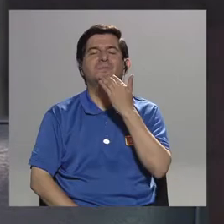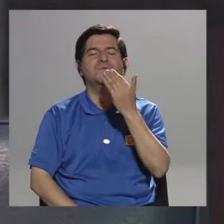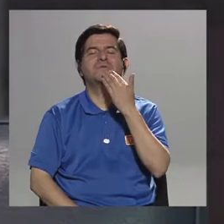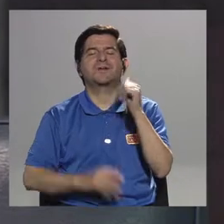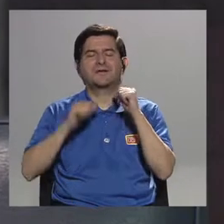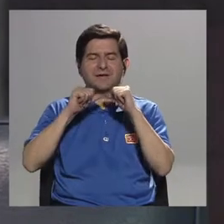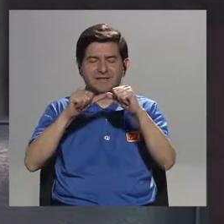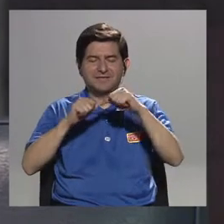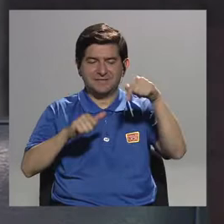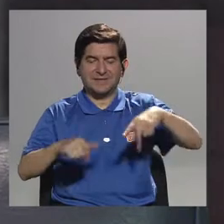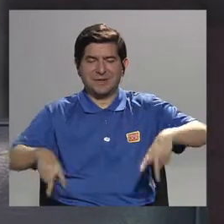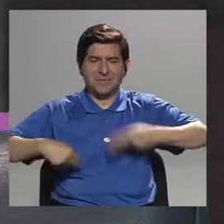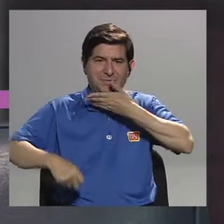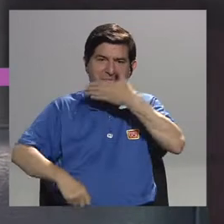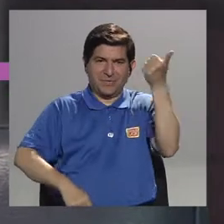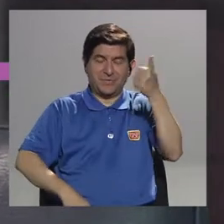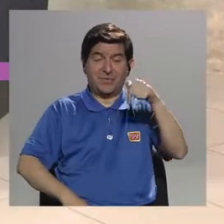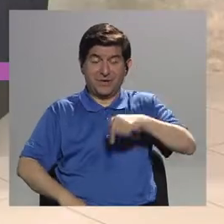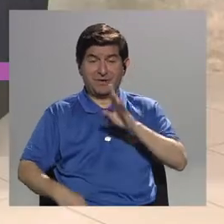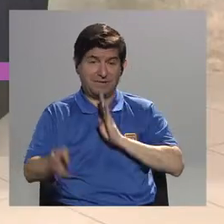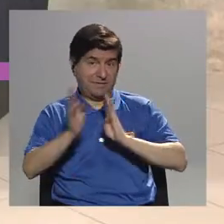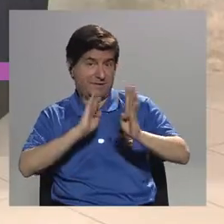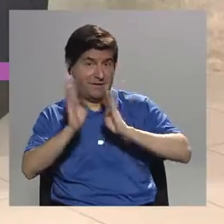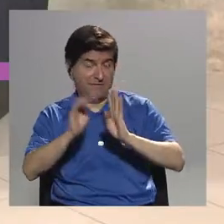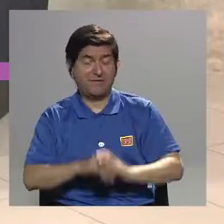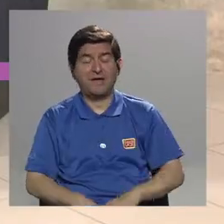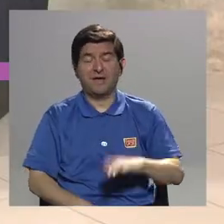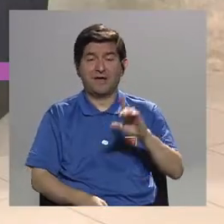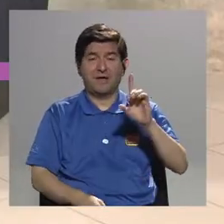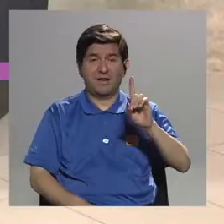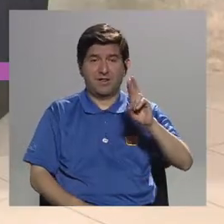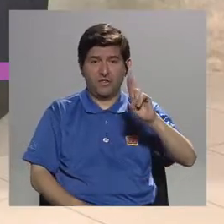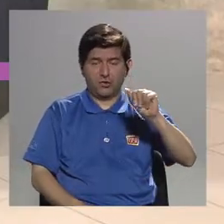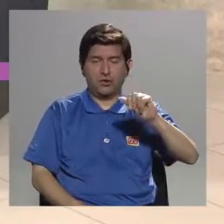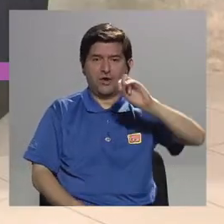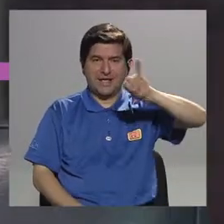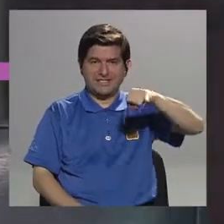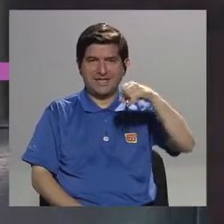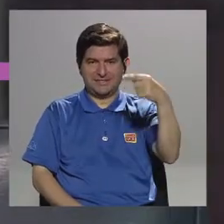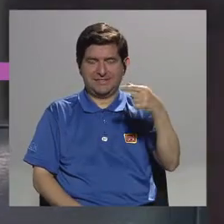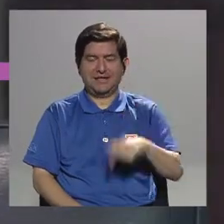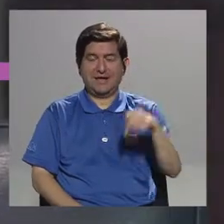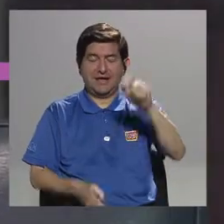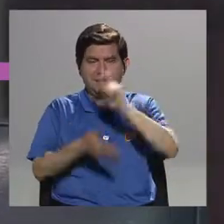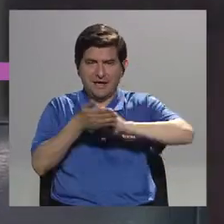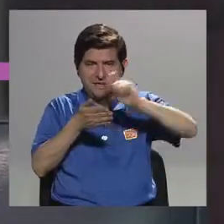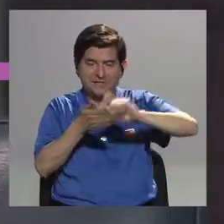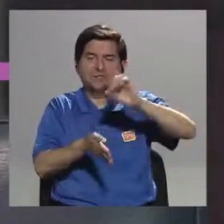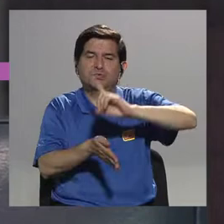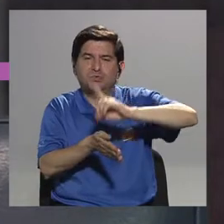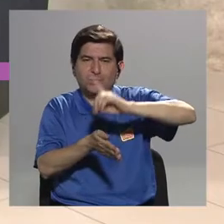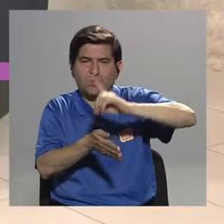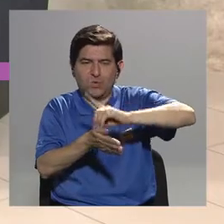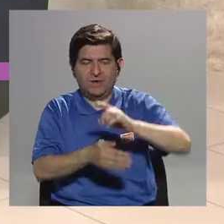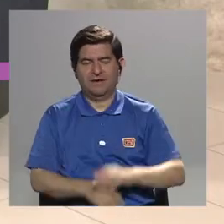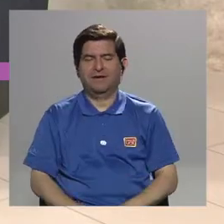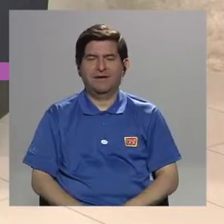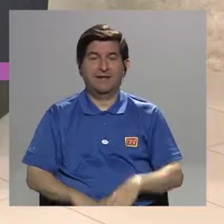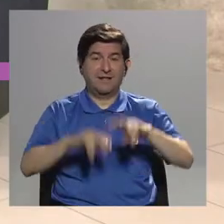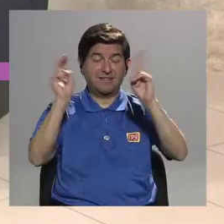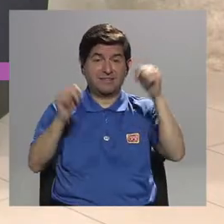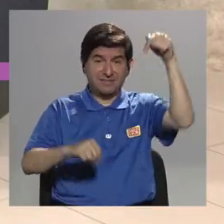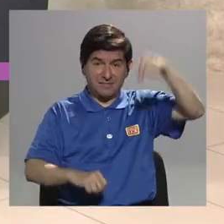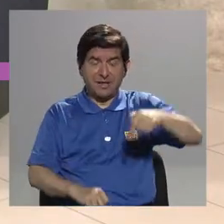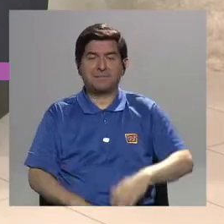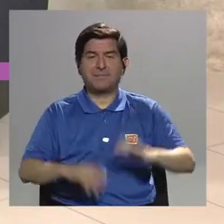Gracias por estar con nosotros en Vivir Mejor. Estamos conversando hoy con la doctora Jessica González. Estamos en la Escuela de Medicina y